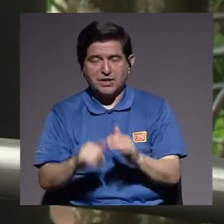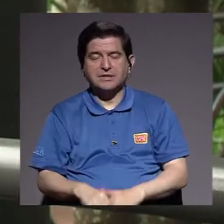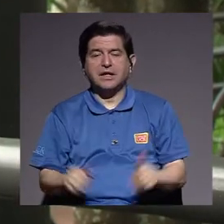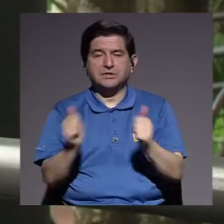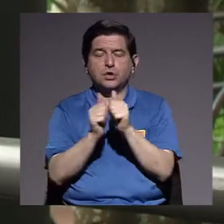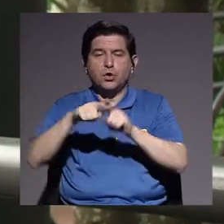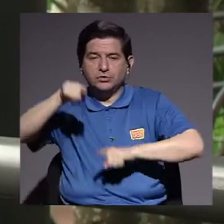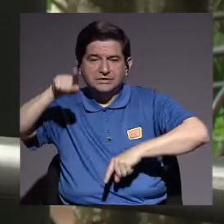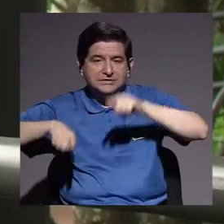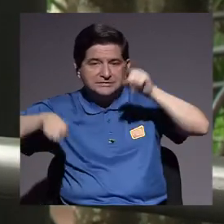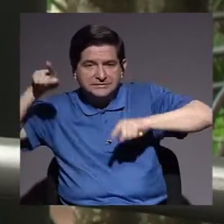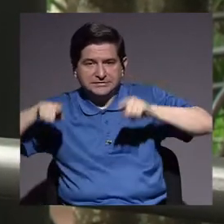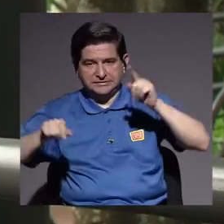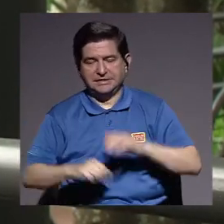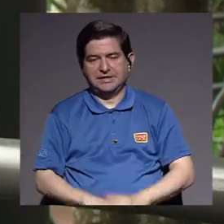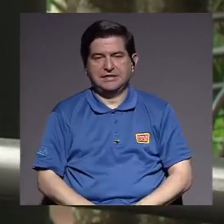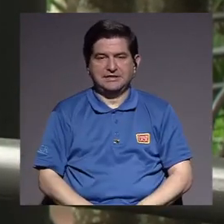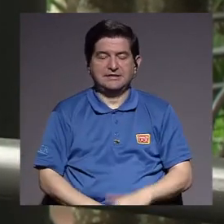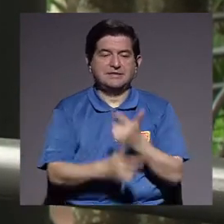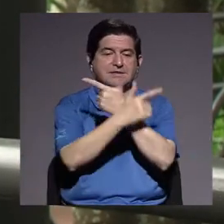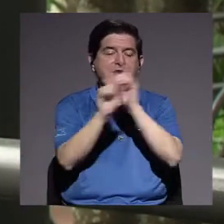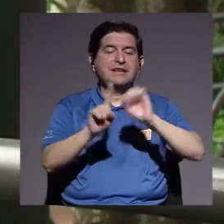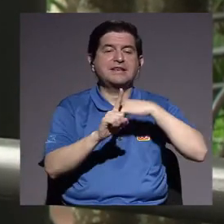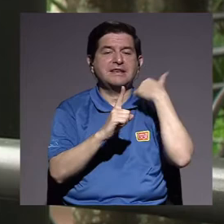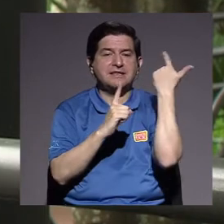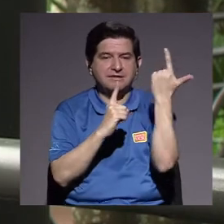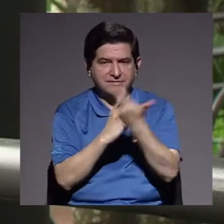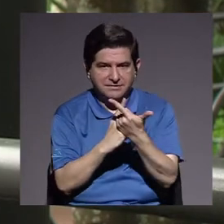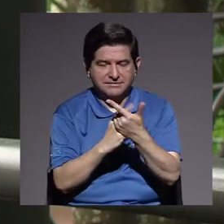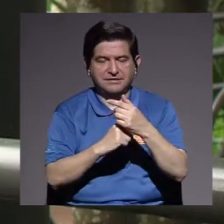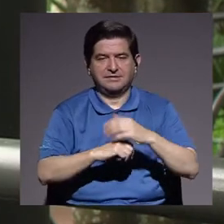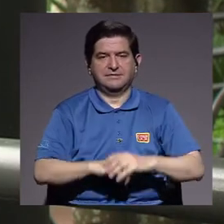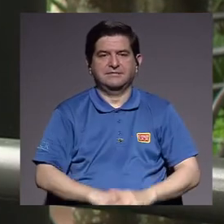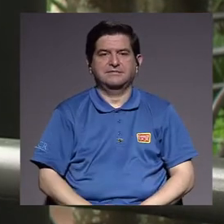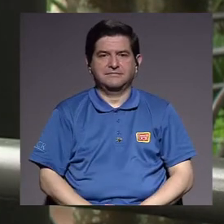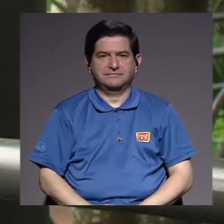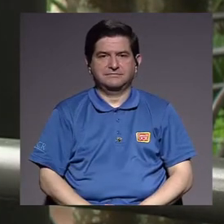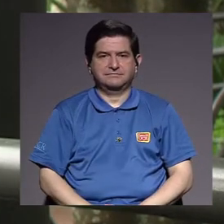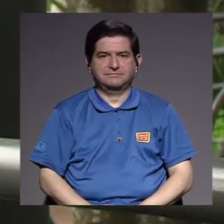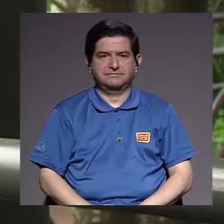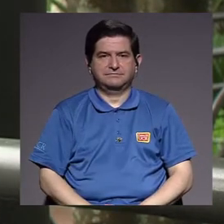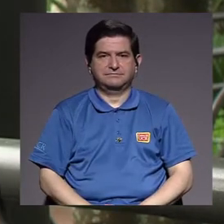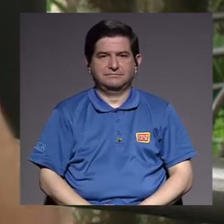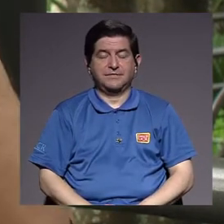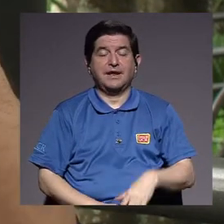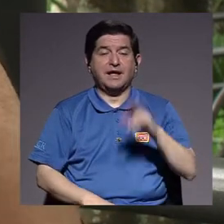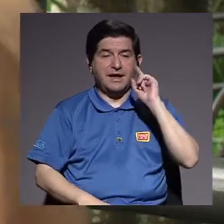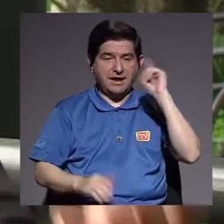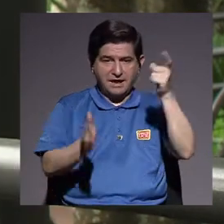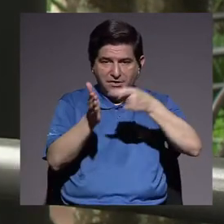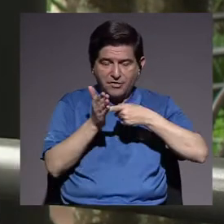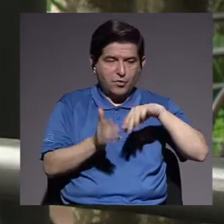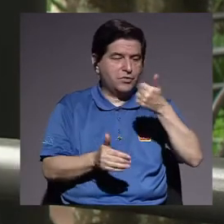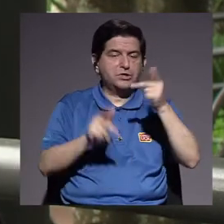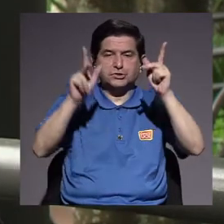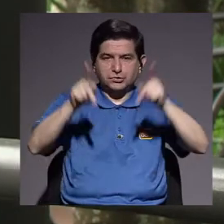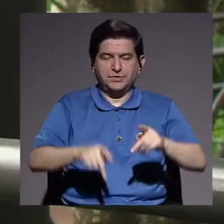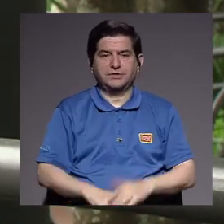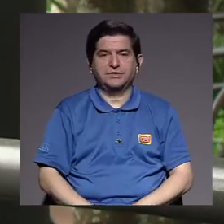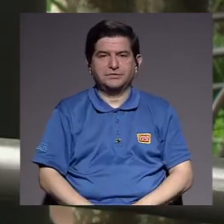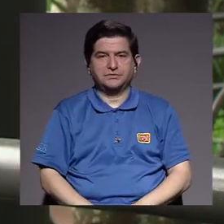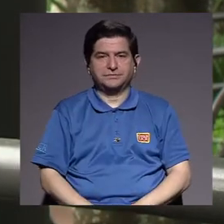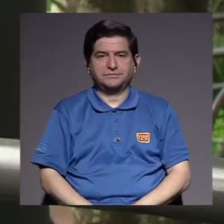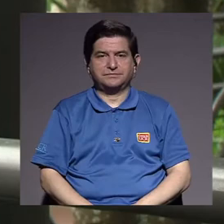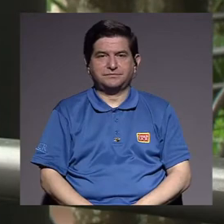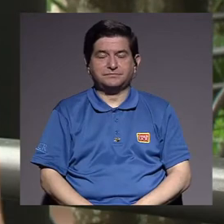por la diversidad, por ejemplo. Es el tema de libertad social, por supuesto. Es el tema del reconocimiento de las demás personas, ¿verdad? Es el